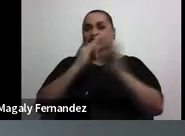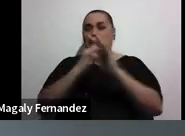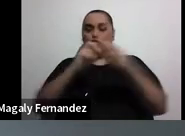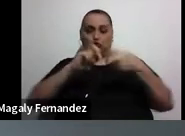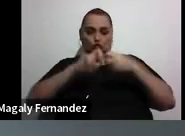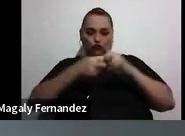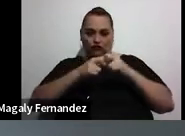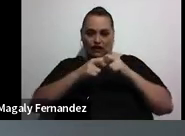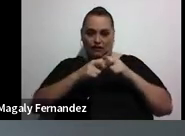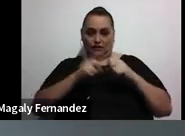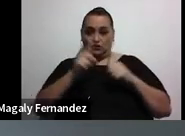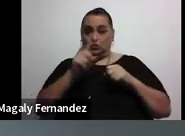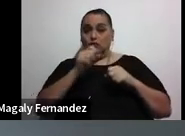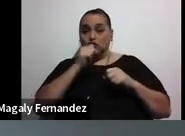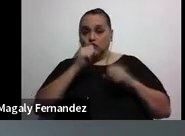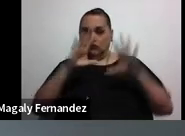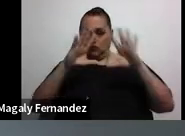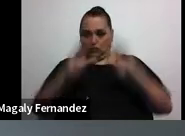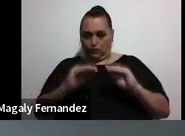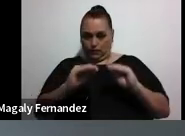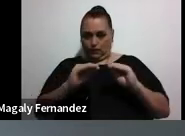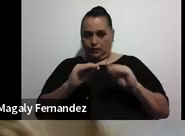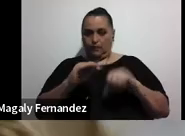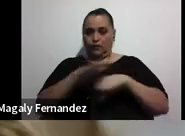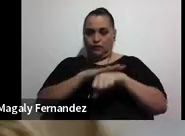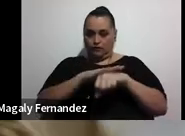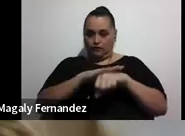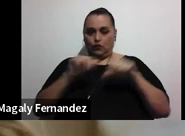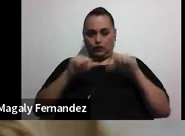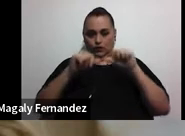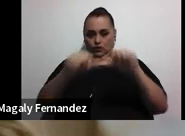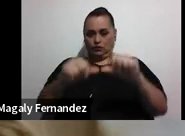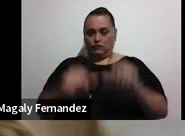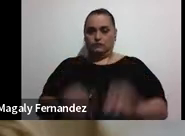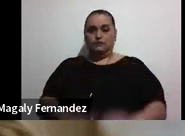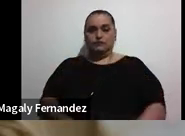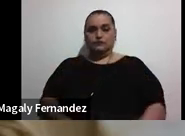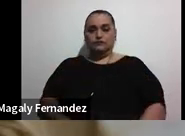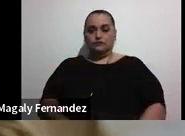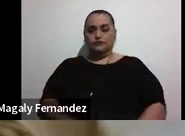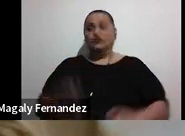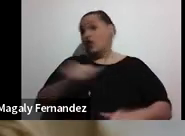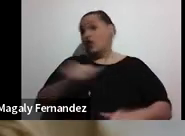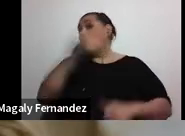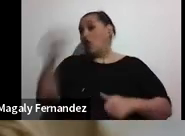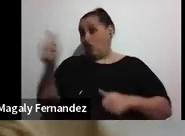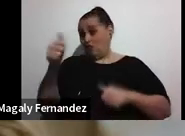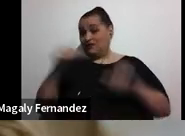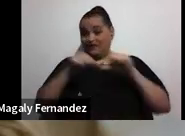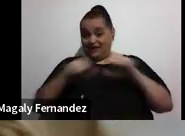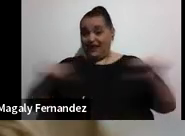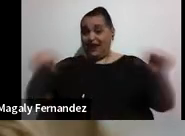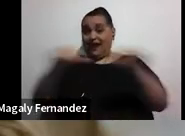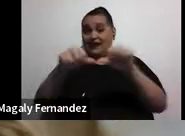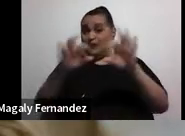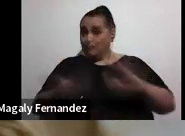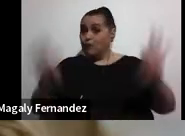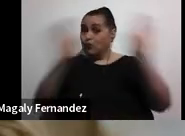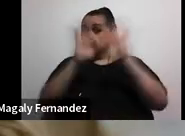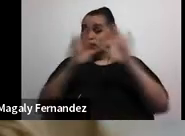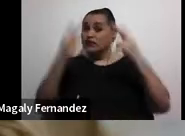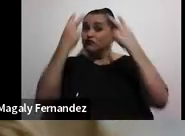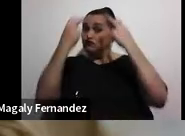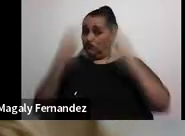micrófono que se abrió, perdón. Continuamos. Y otra área que para mí es importante que podamos revisar